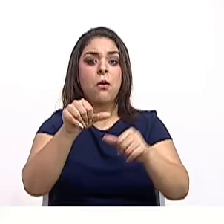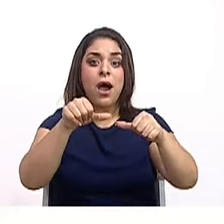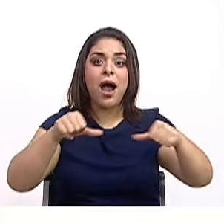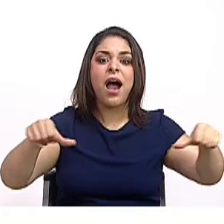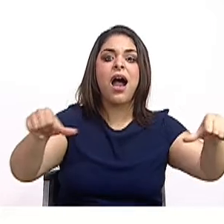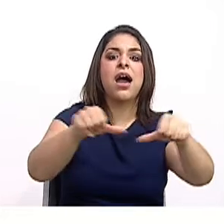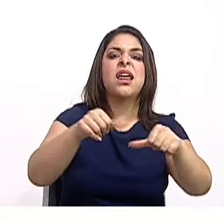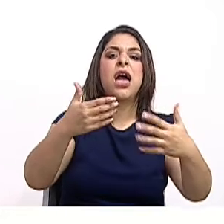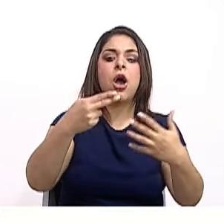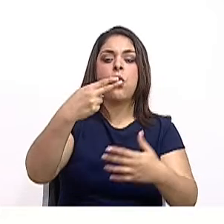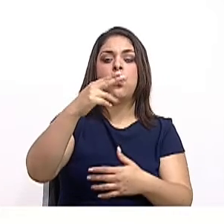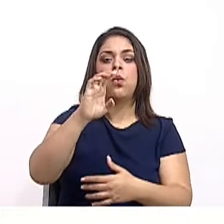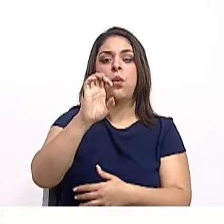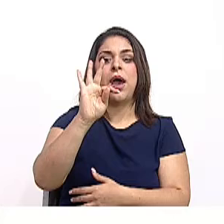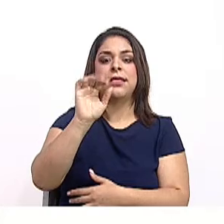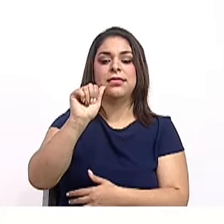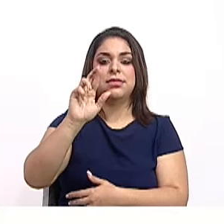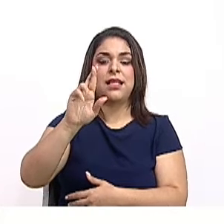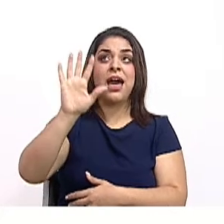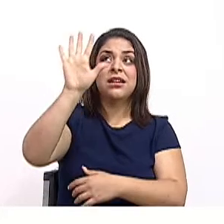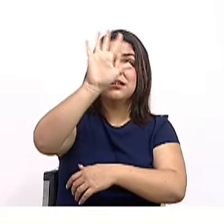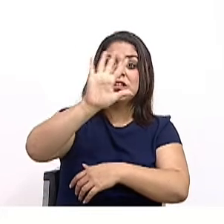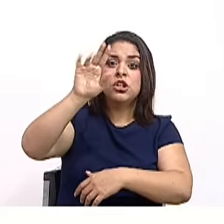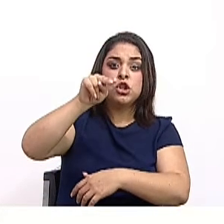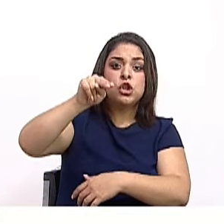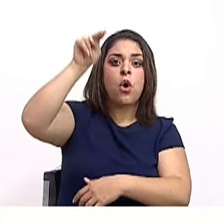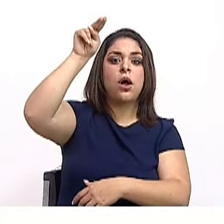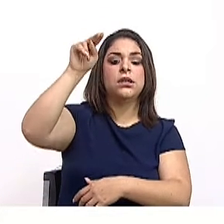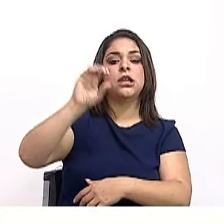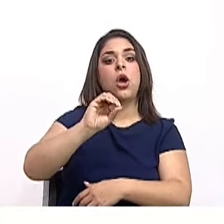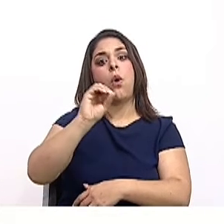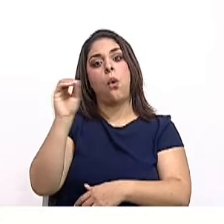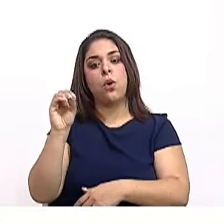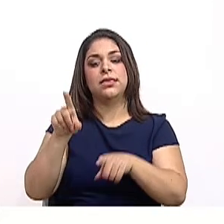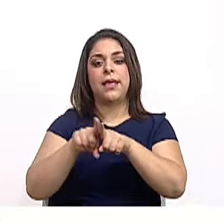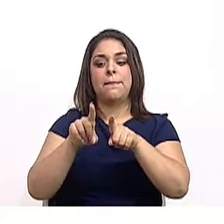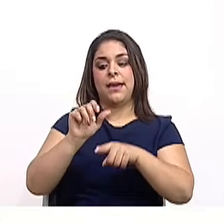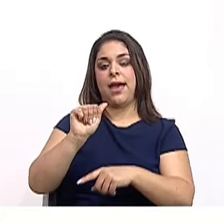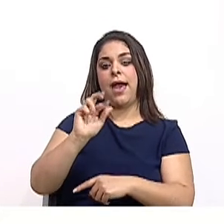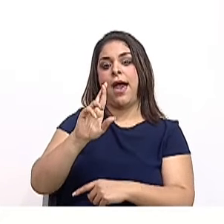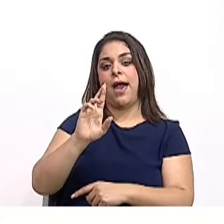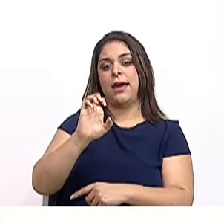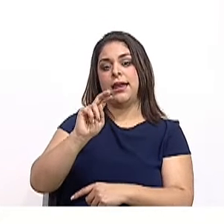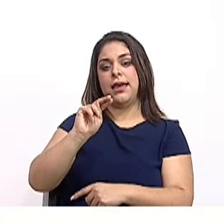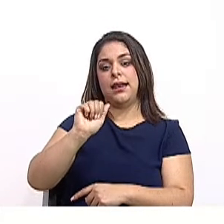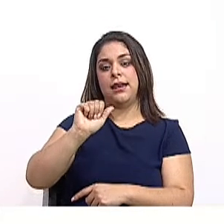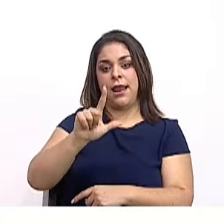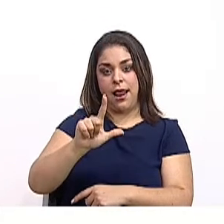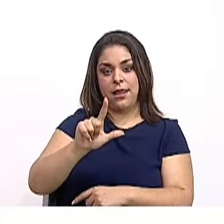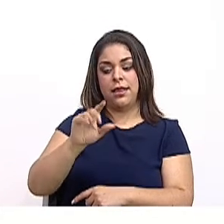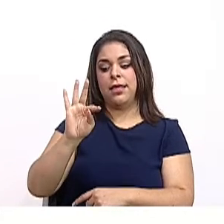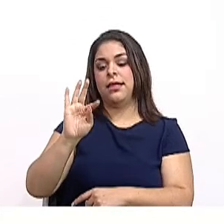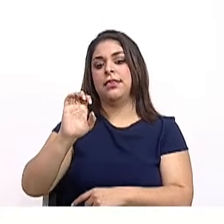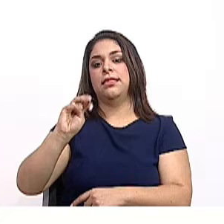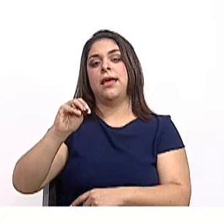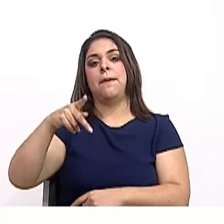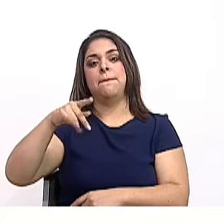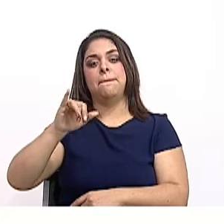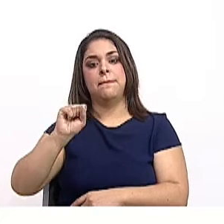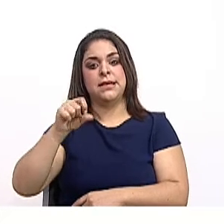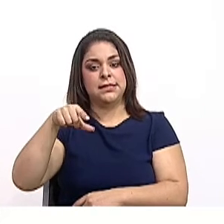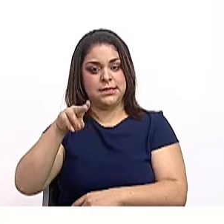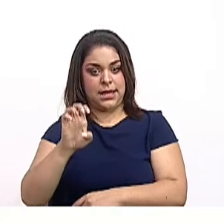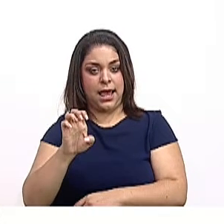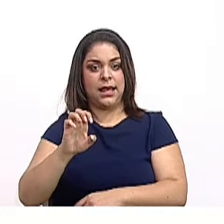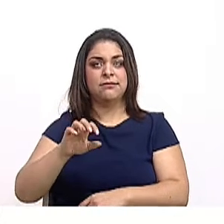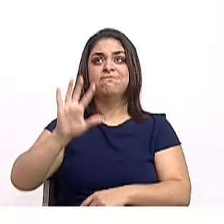Norte, área de conservación del Arenal Tempisque, y cada una va a tener un objetivo diferente. Este mapa lo sacamos como